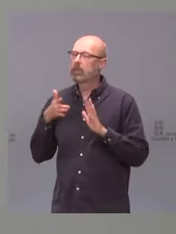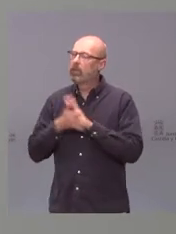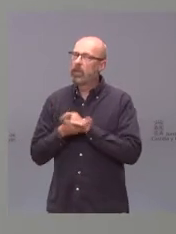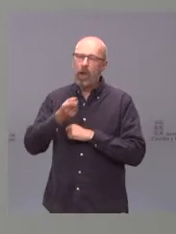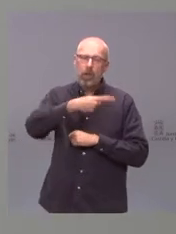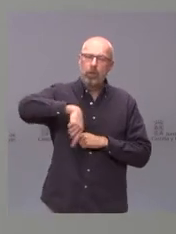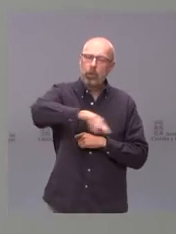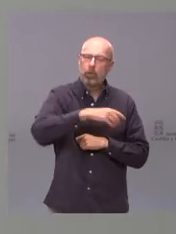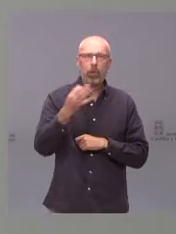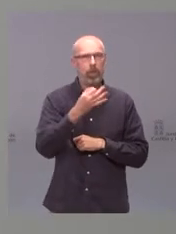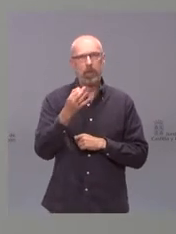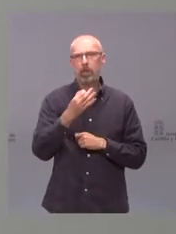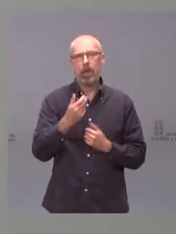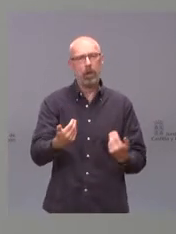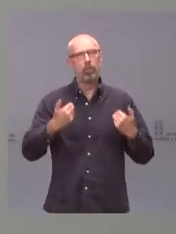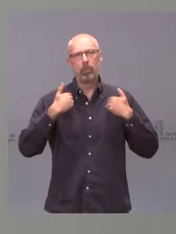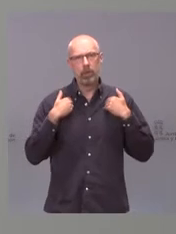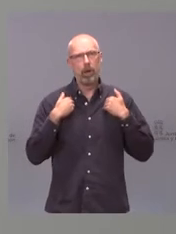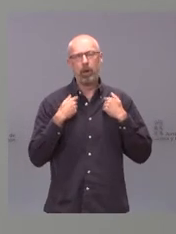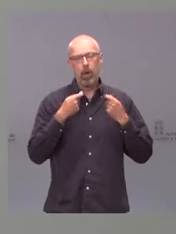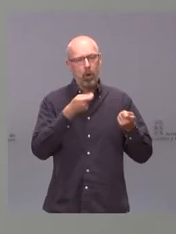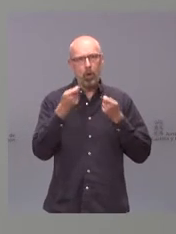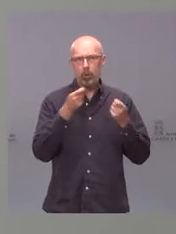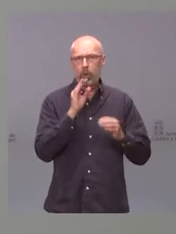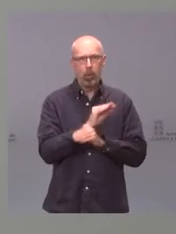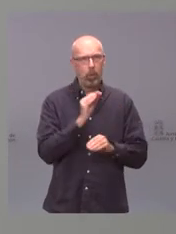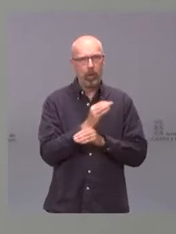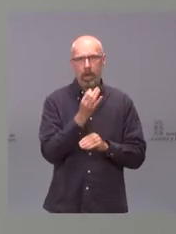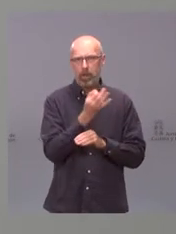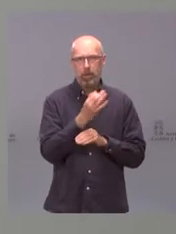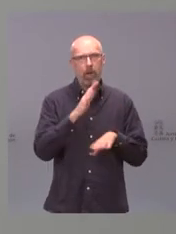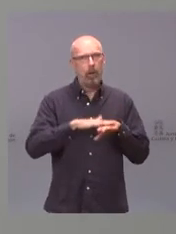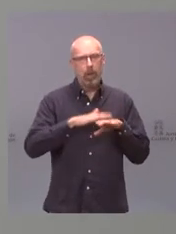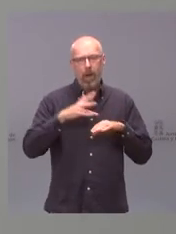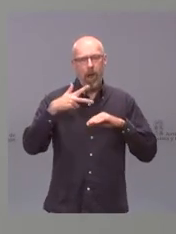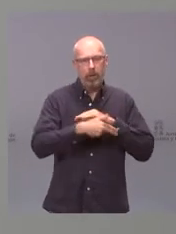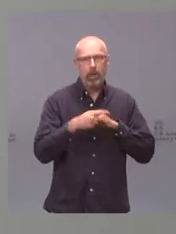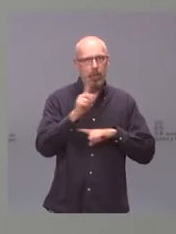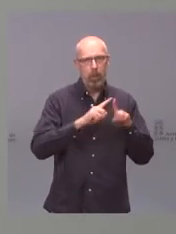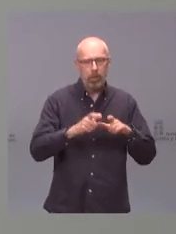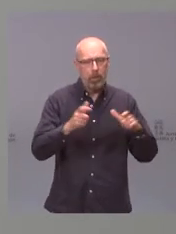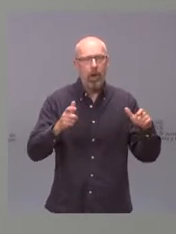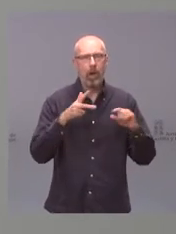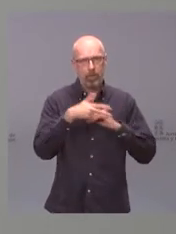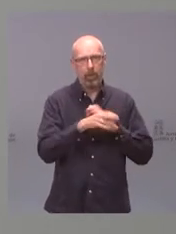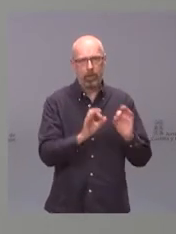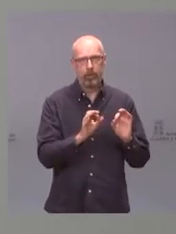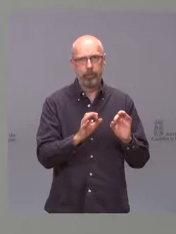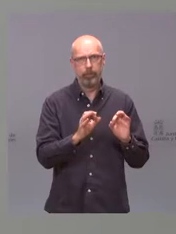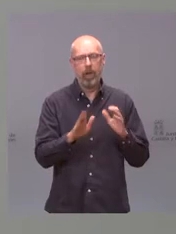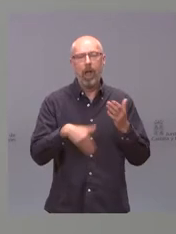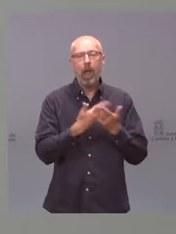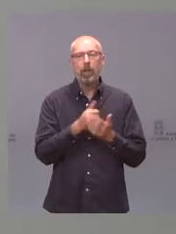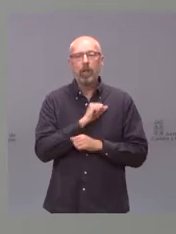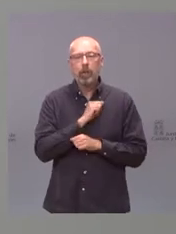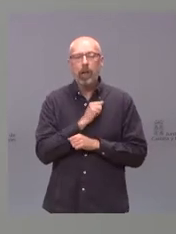todos nosotros intentar evitar este cambio, este ascenso en tanto cuanto no tengamos la vacunación de